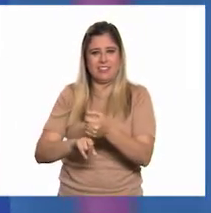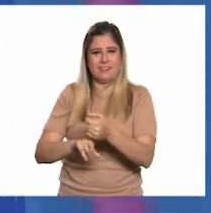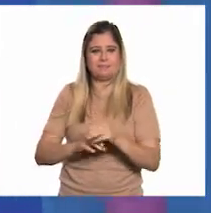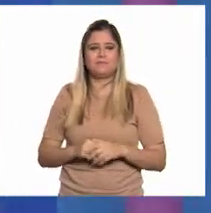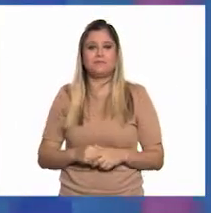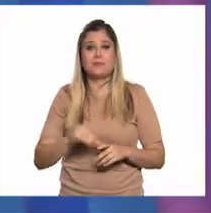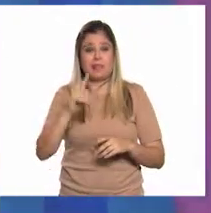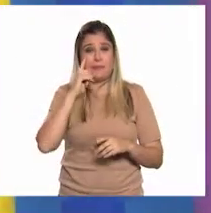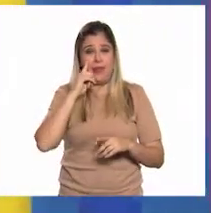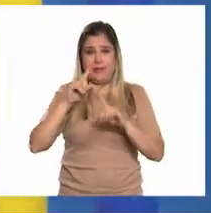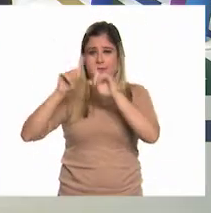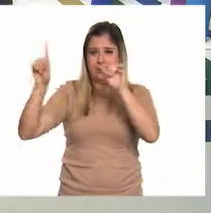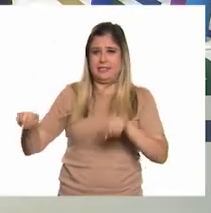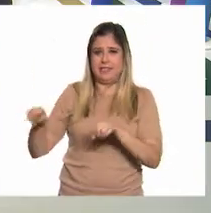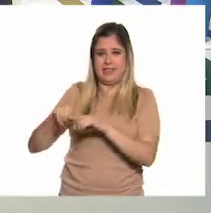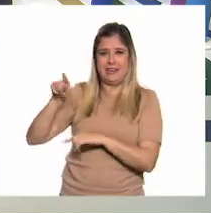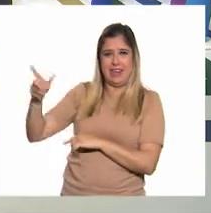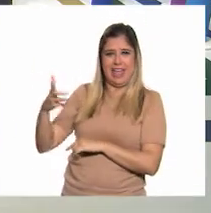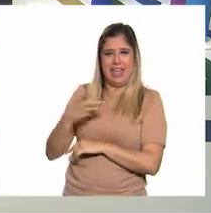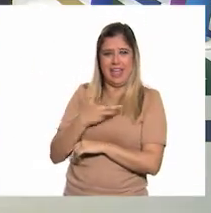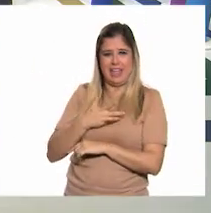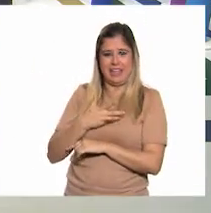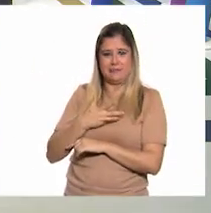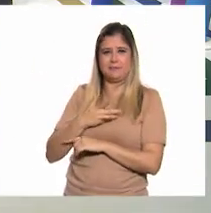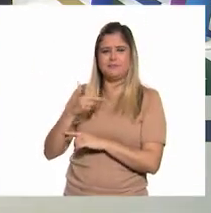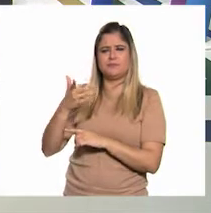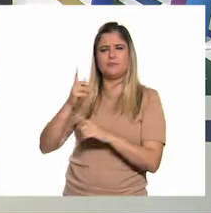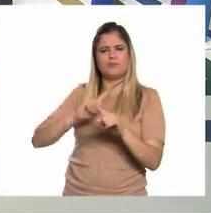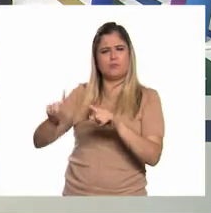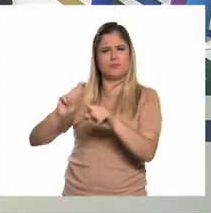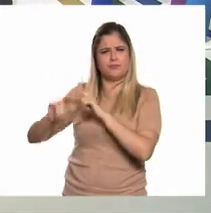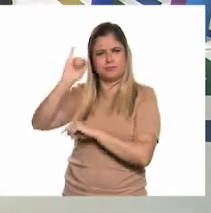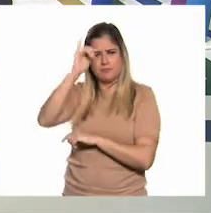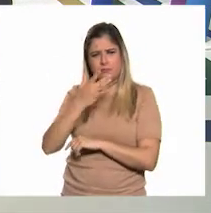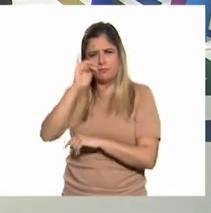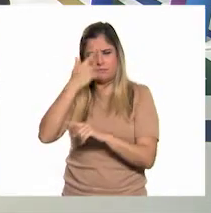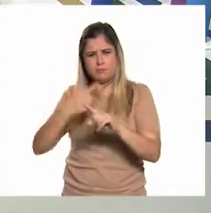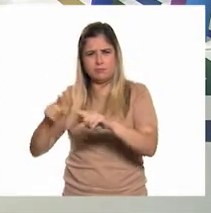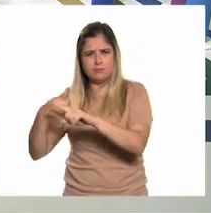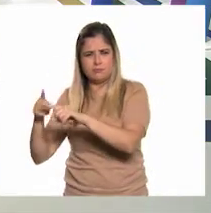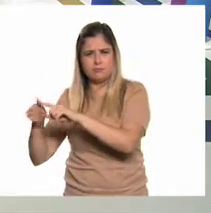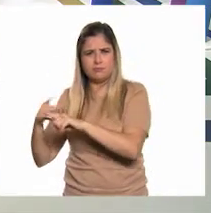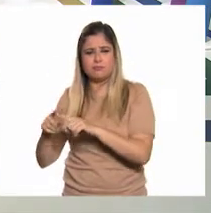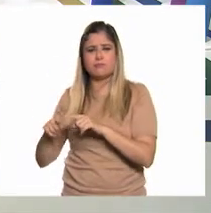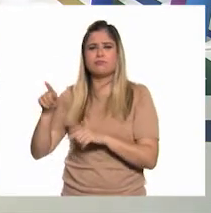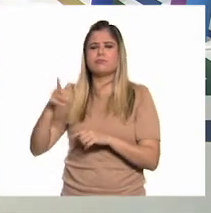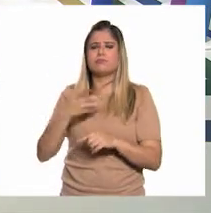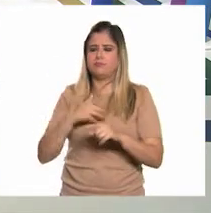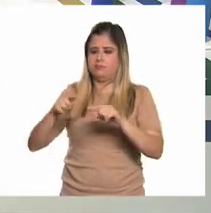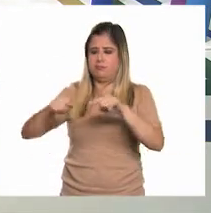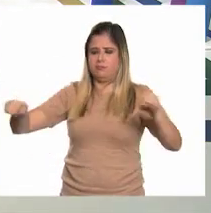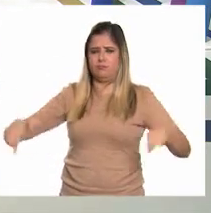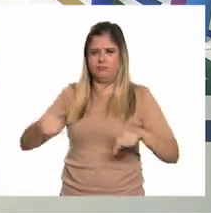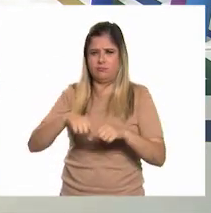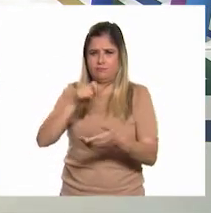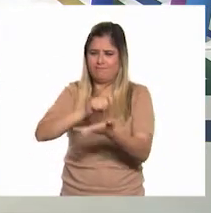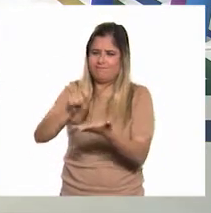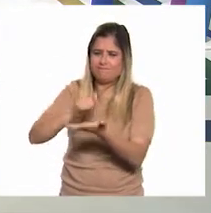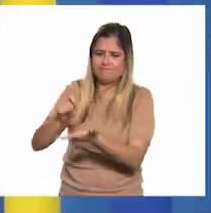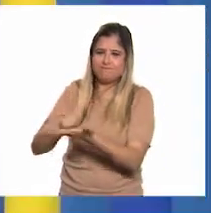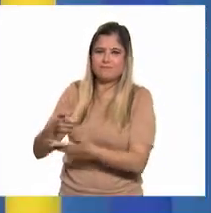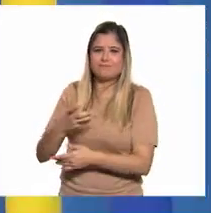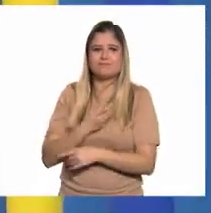Mira, en el pizarrón tenemos una serie de imágenes y aquí en nuestro escritorio tenemos unos